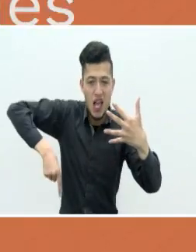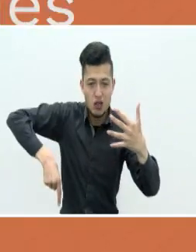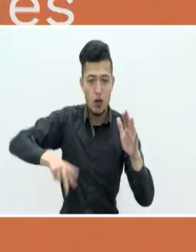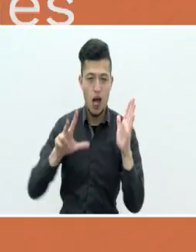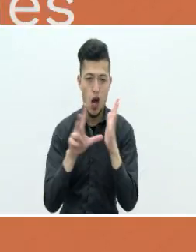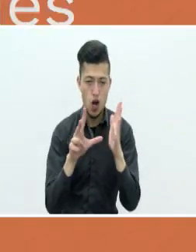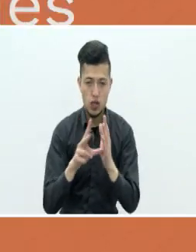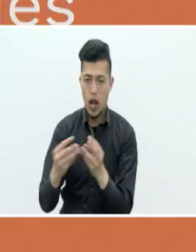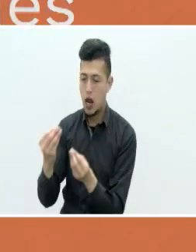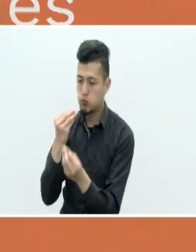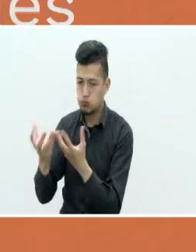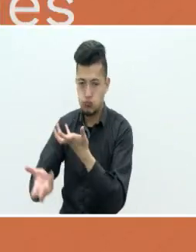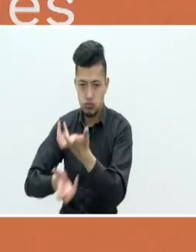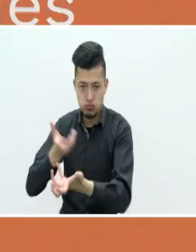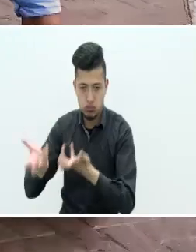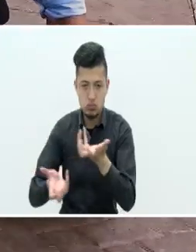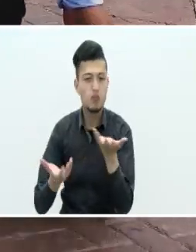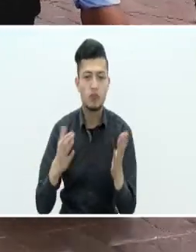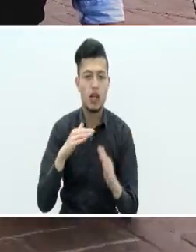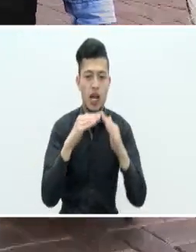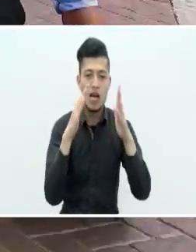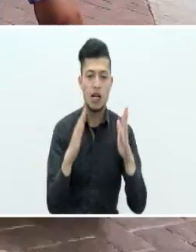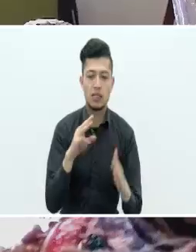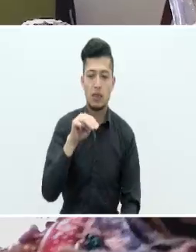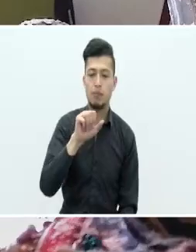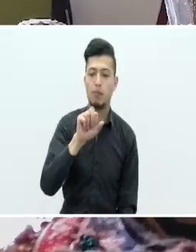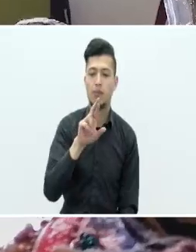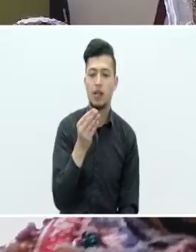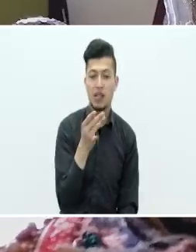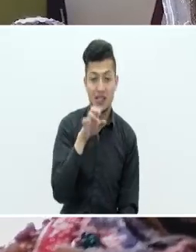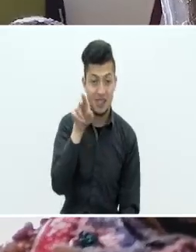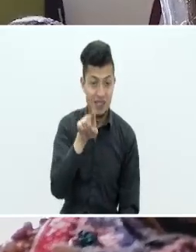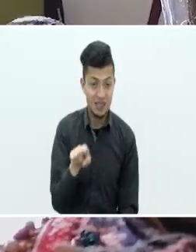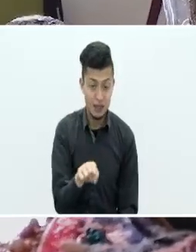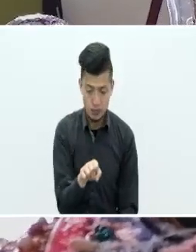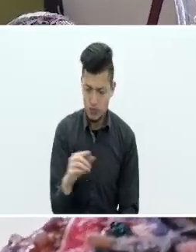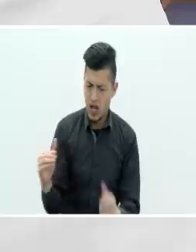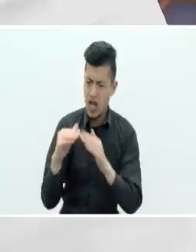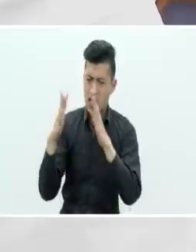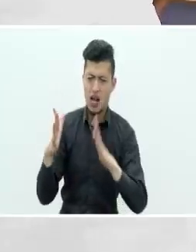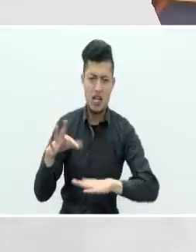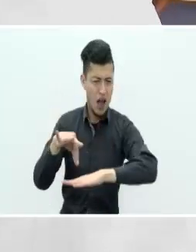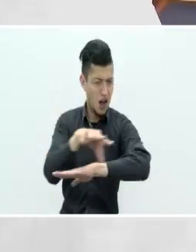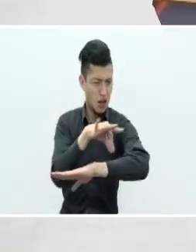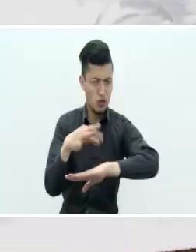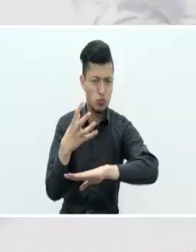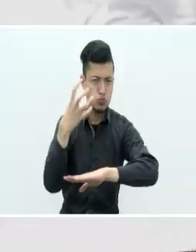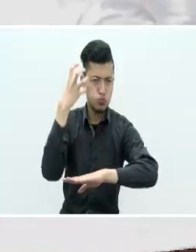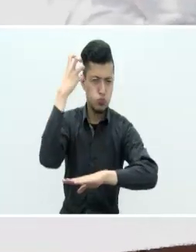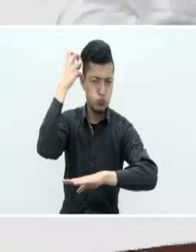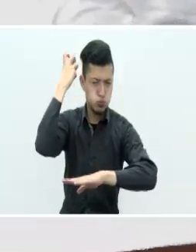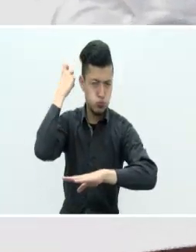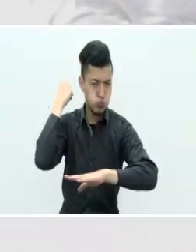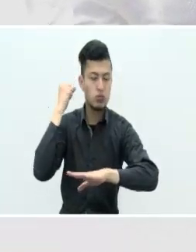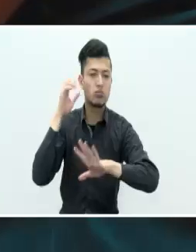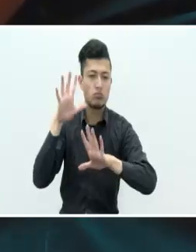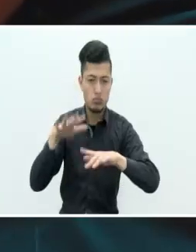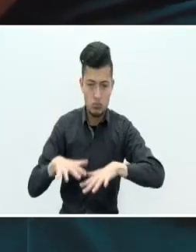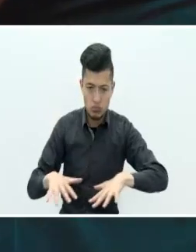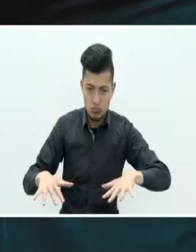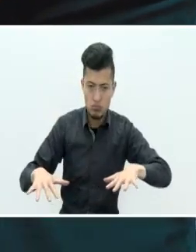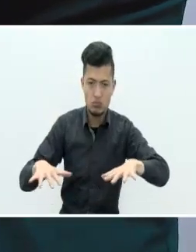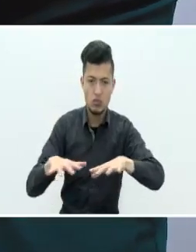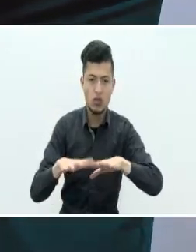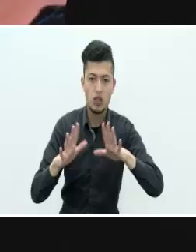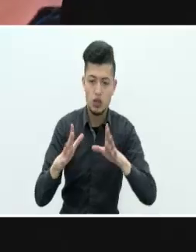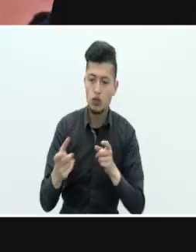y Gastronomía Casa del Marqués En la Casa de Arquitectura Colonial, ubicada en la emblemática Plaza de la Aduana del Centro